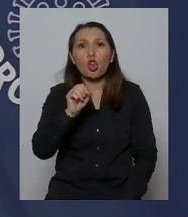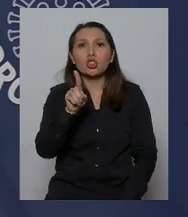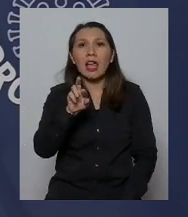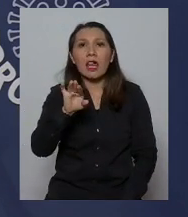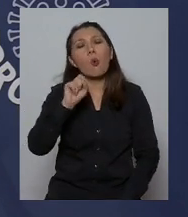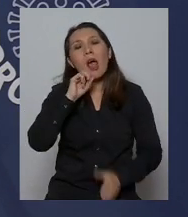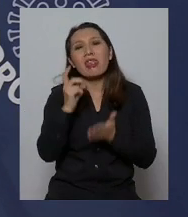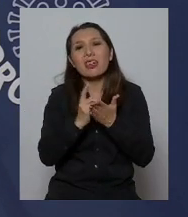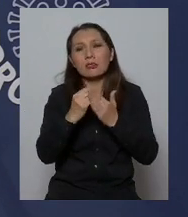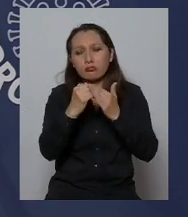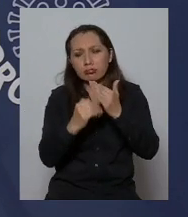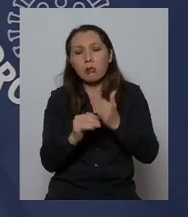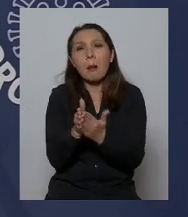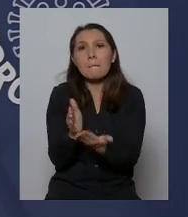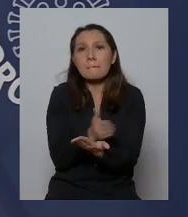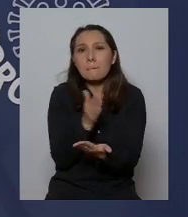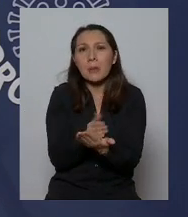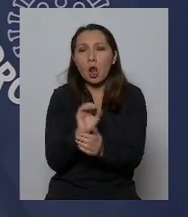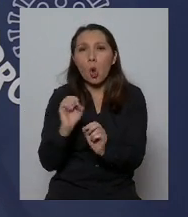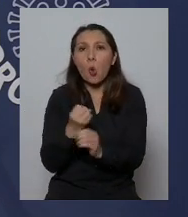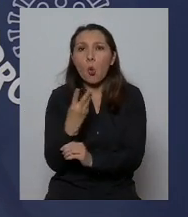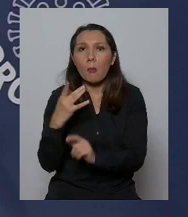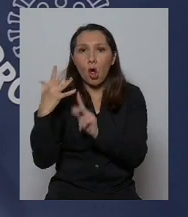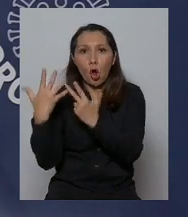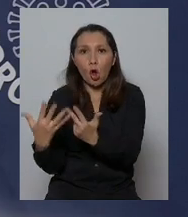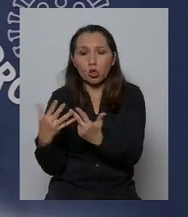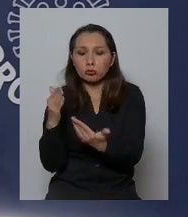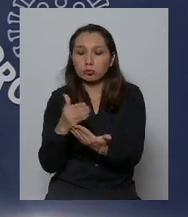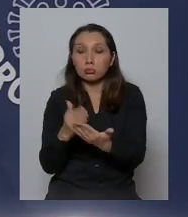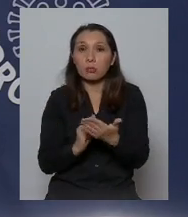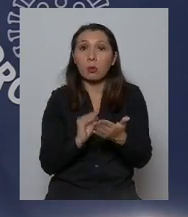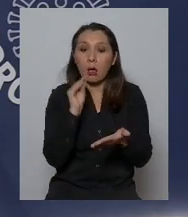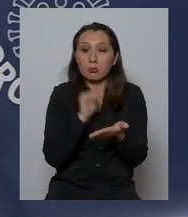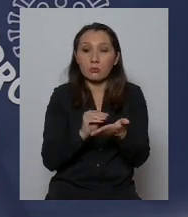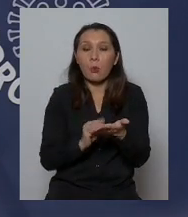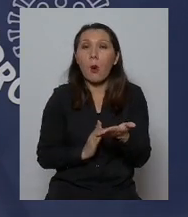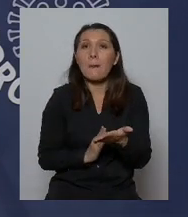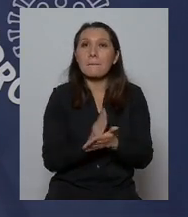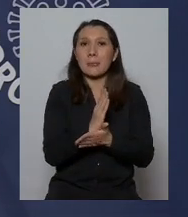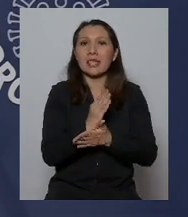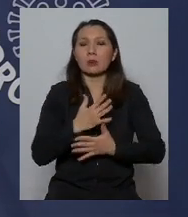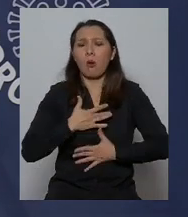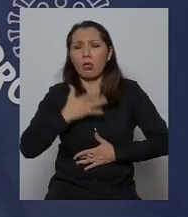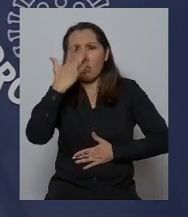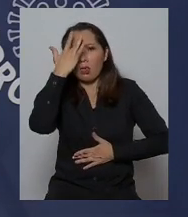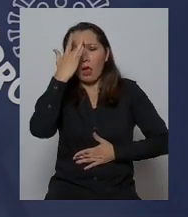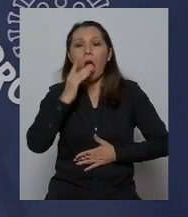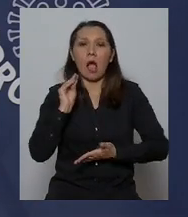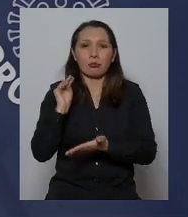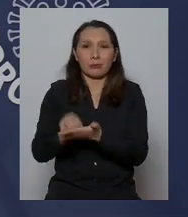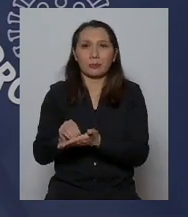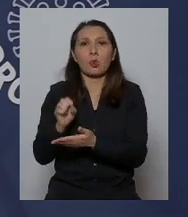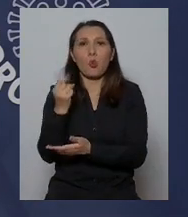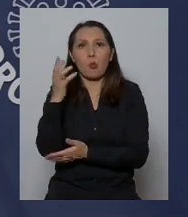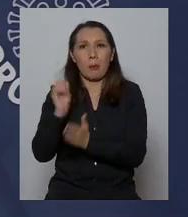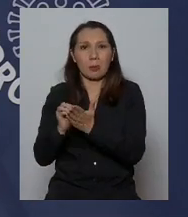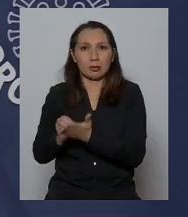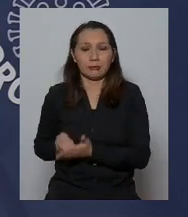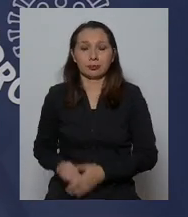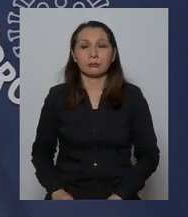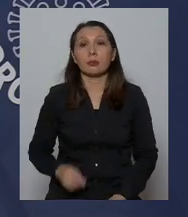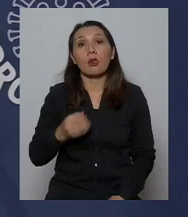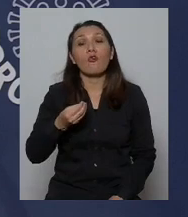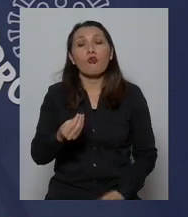la información que se el registro está desde el inicio de los síntomas hola buenos días quisiera